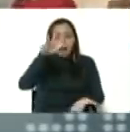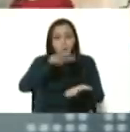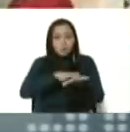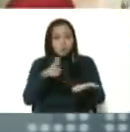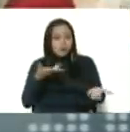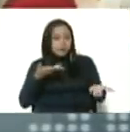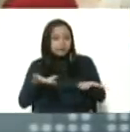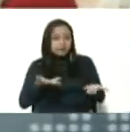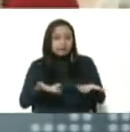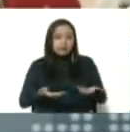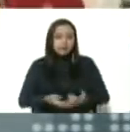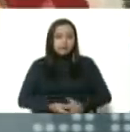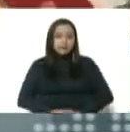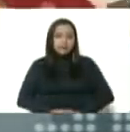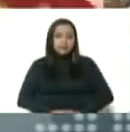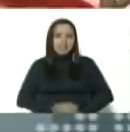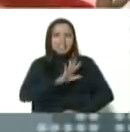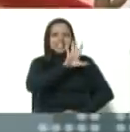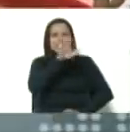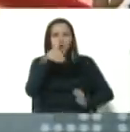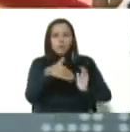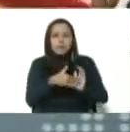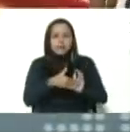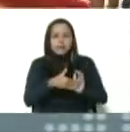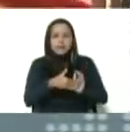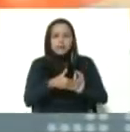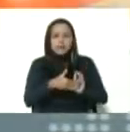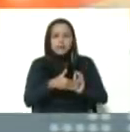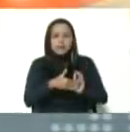5.000 petros.